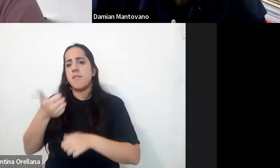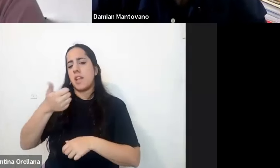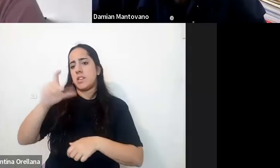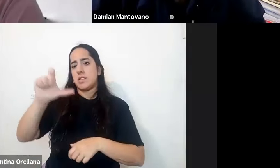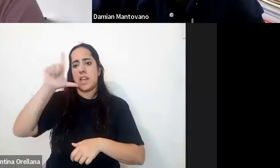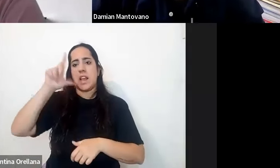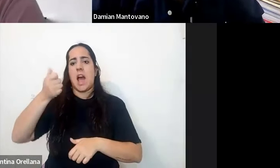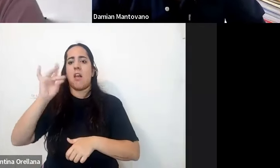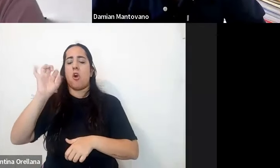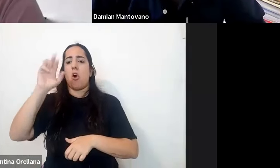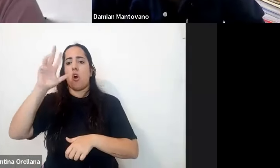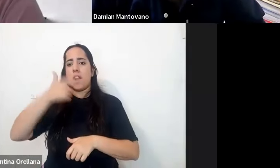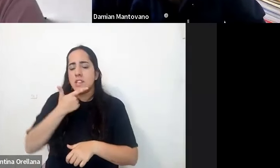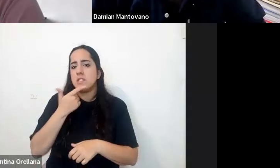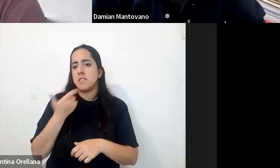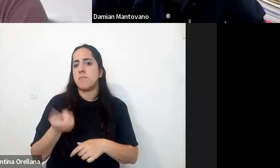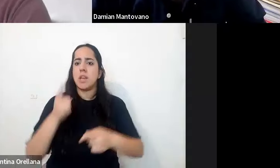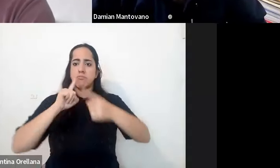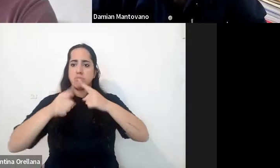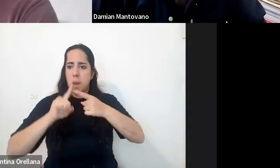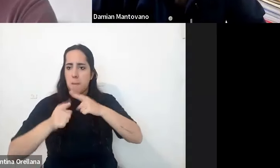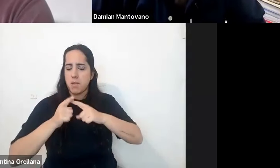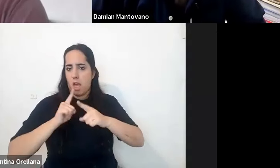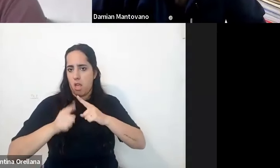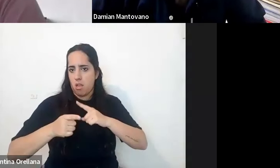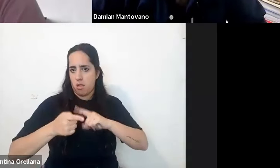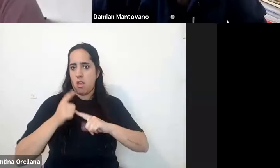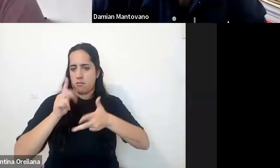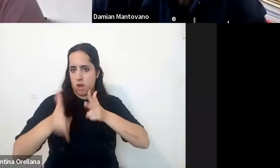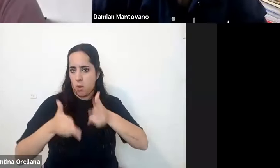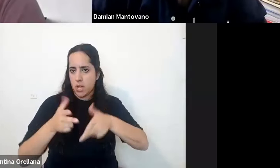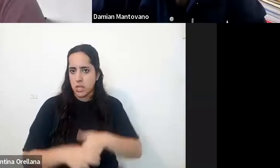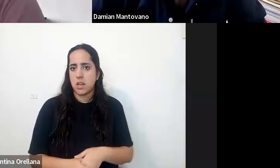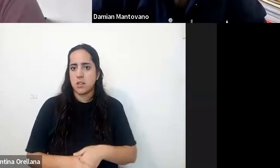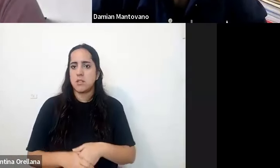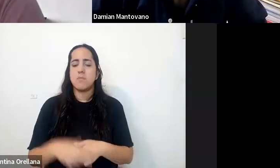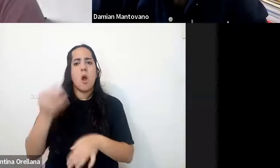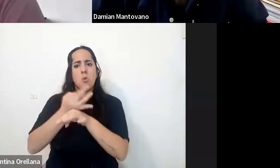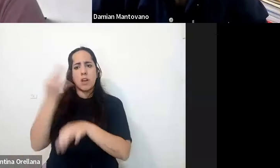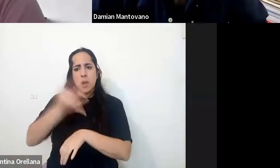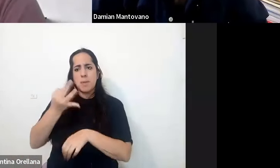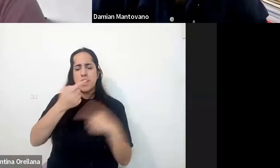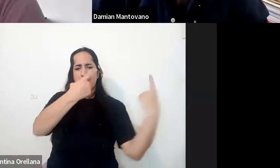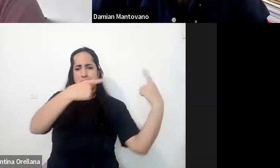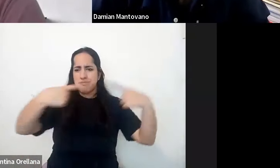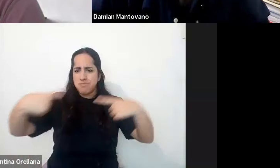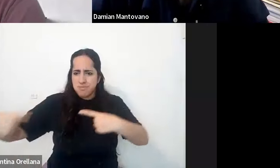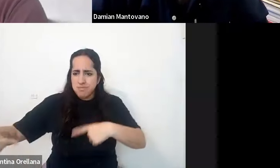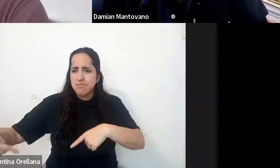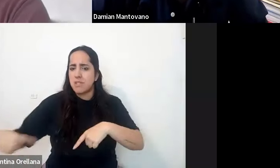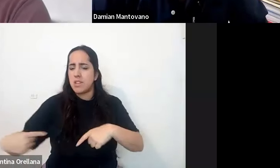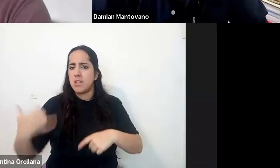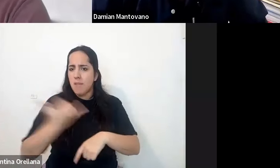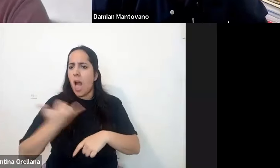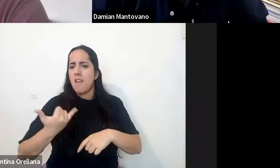con discapacidad motriz intérpretes de lengua de semia bueno la educación especial cuenta con diversas estrategias apoyos y